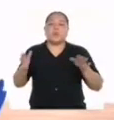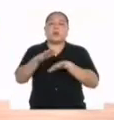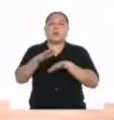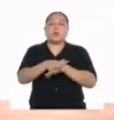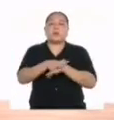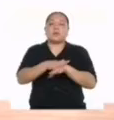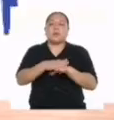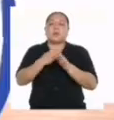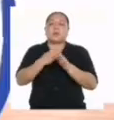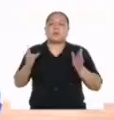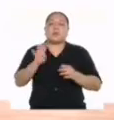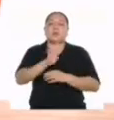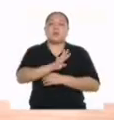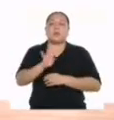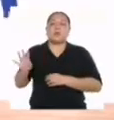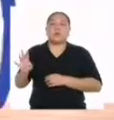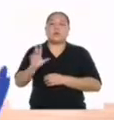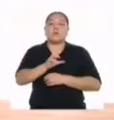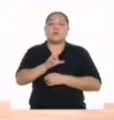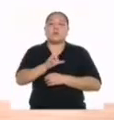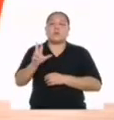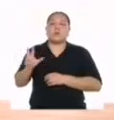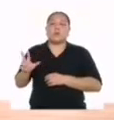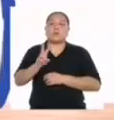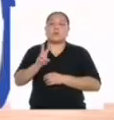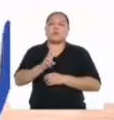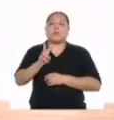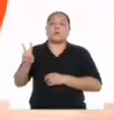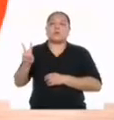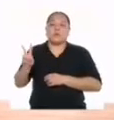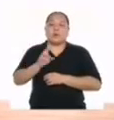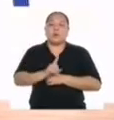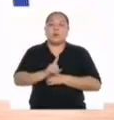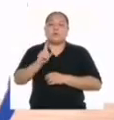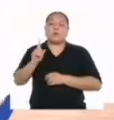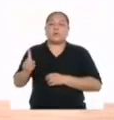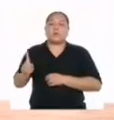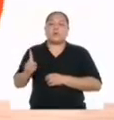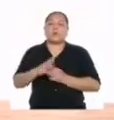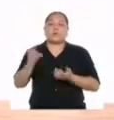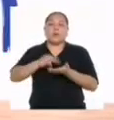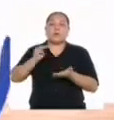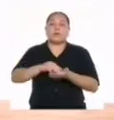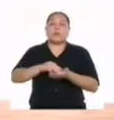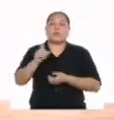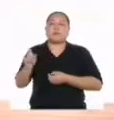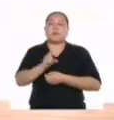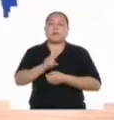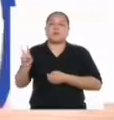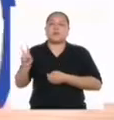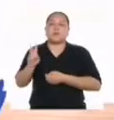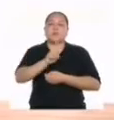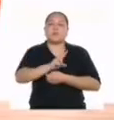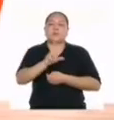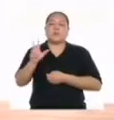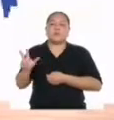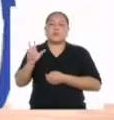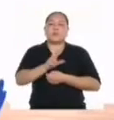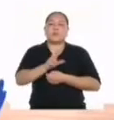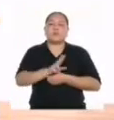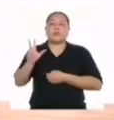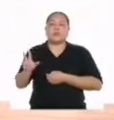lenta Cuatro, tres, dos, uno Aumentamos el ritmo, vamos Uno, dos,